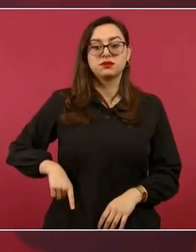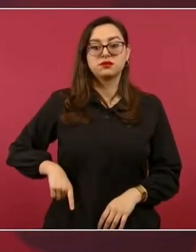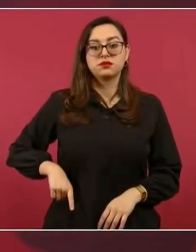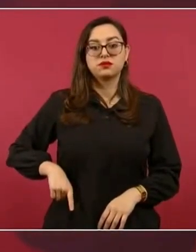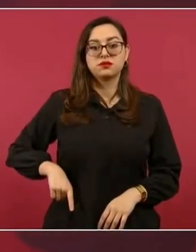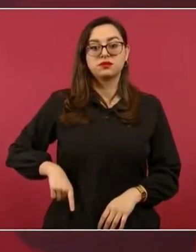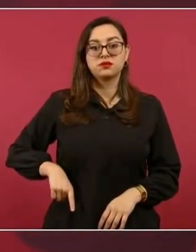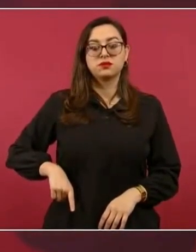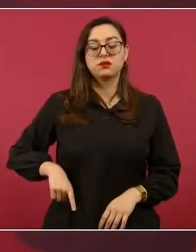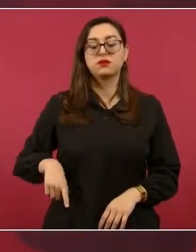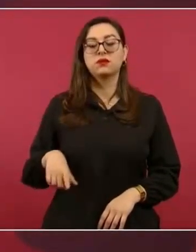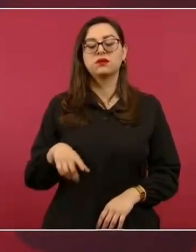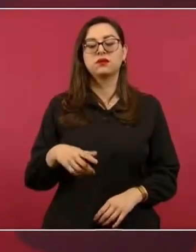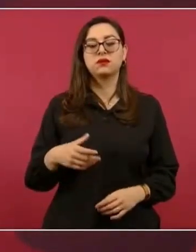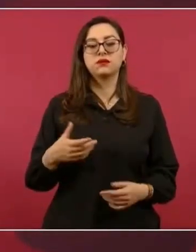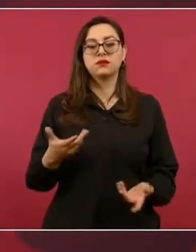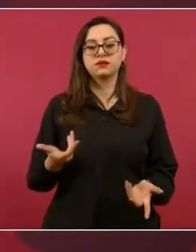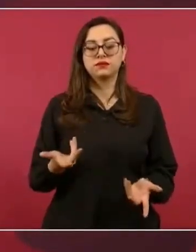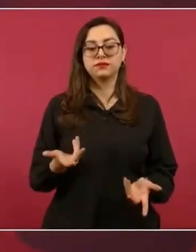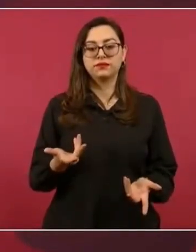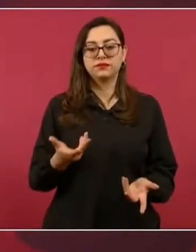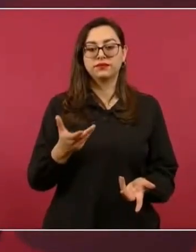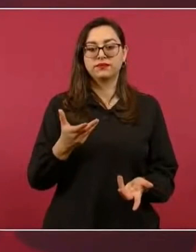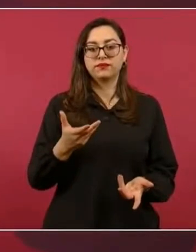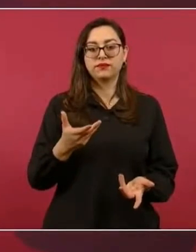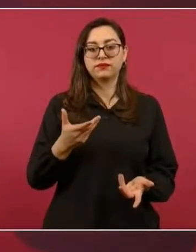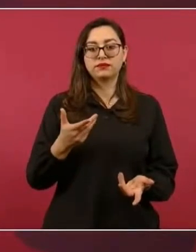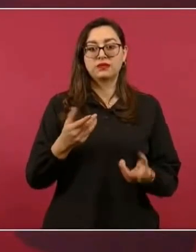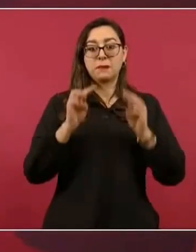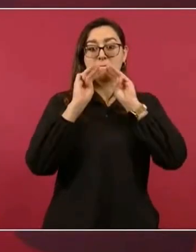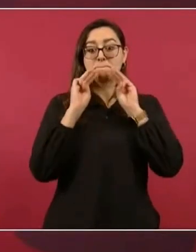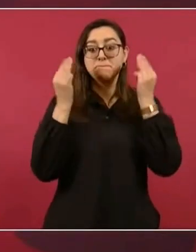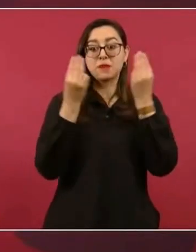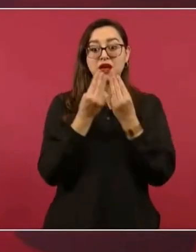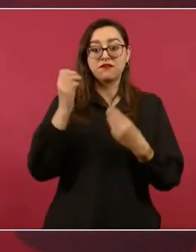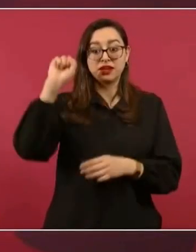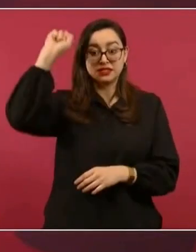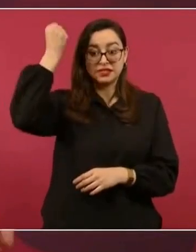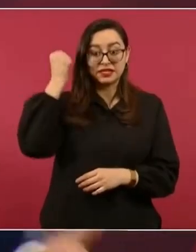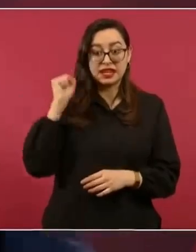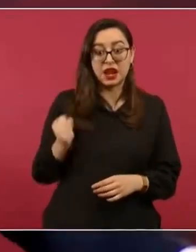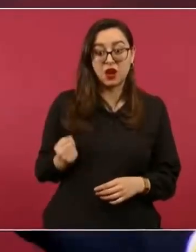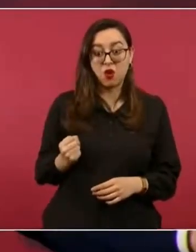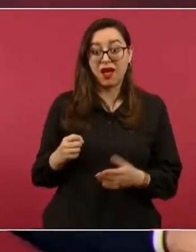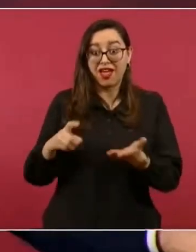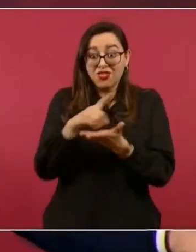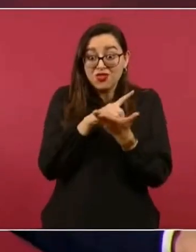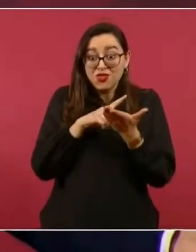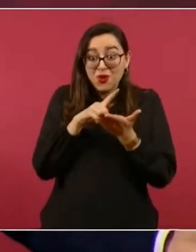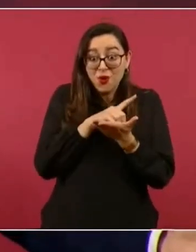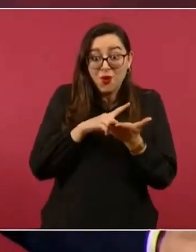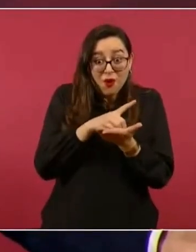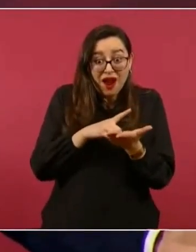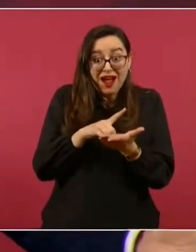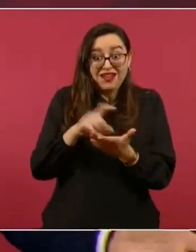el grupo de Sinaloa, el aeropuerto de la ciudad